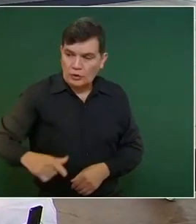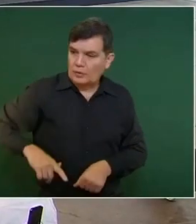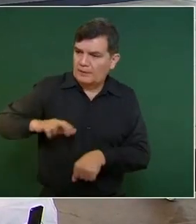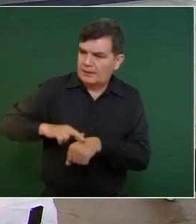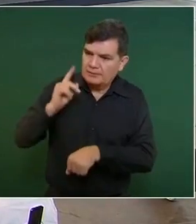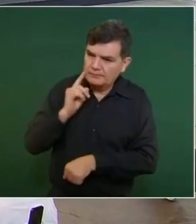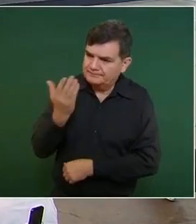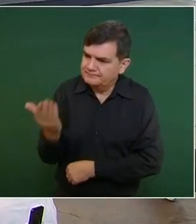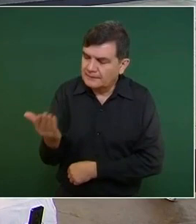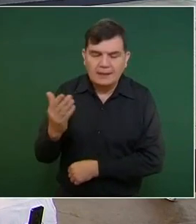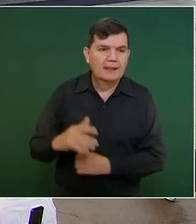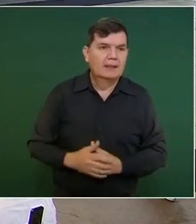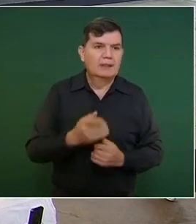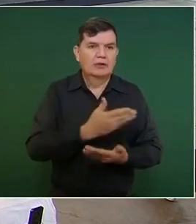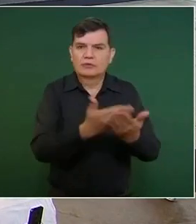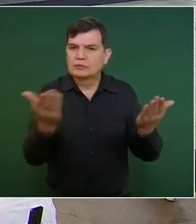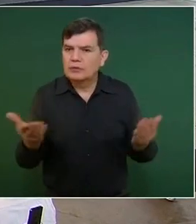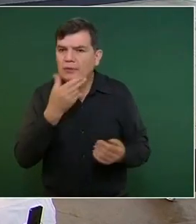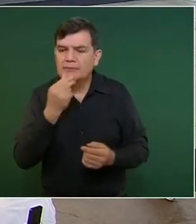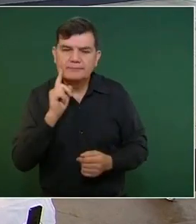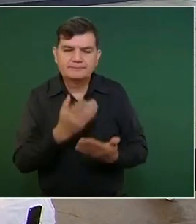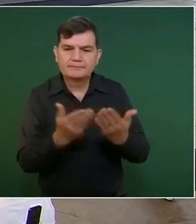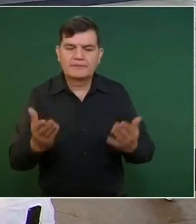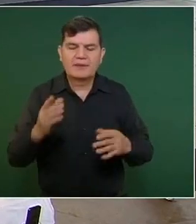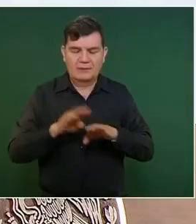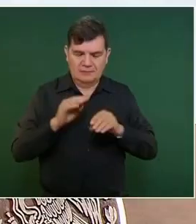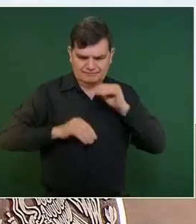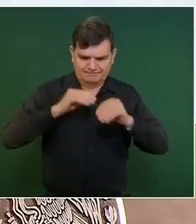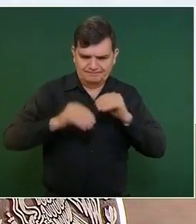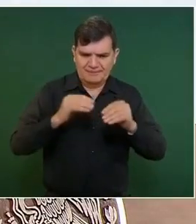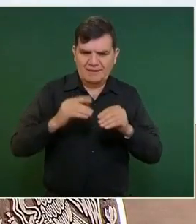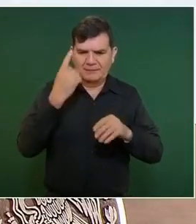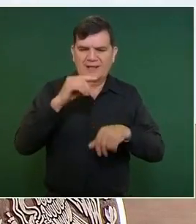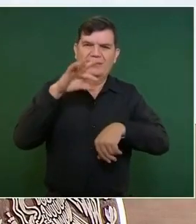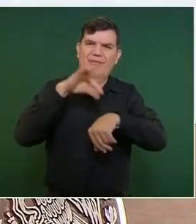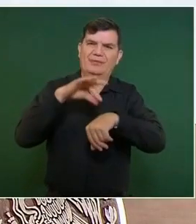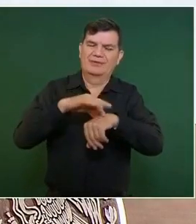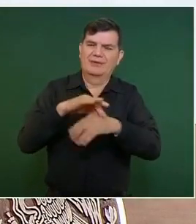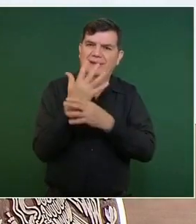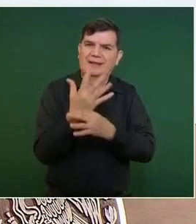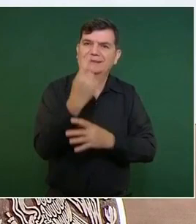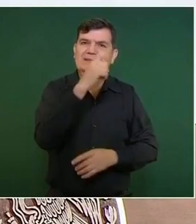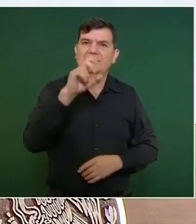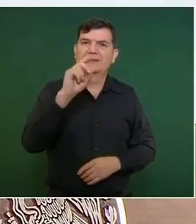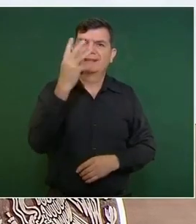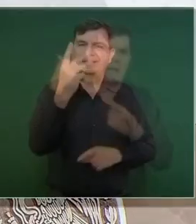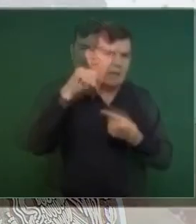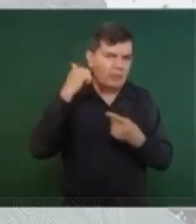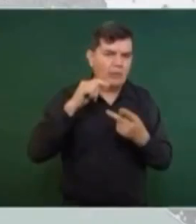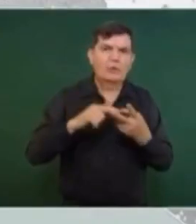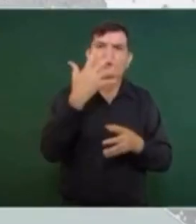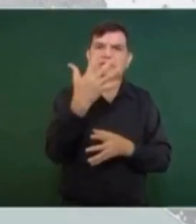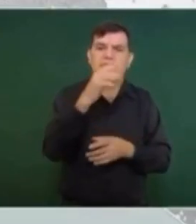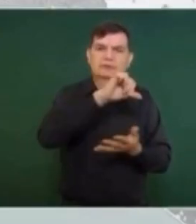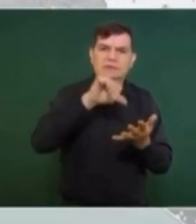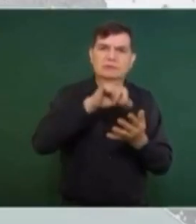con una inversión de más de mil millones de pesos. Lo anterior para la realización de 133 acciones en el Ips Bienestar